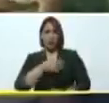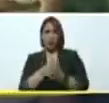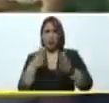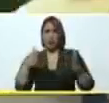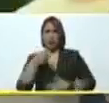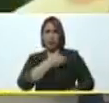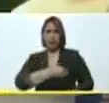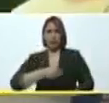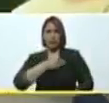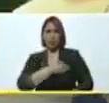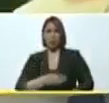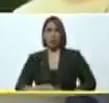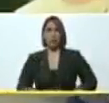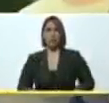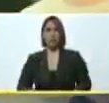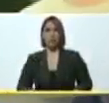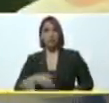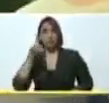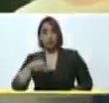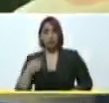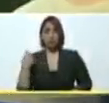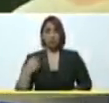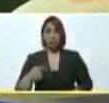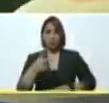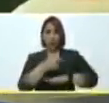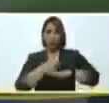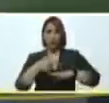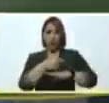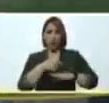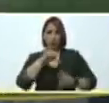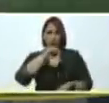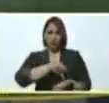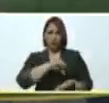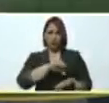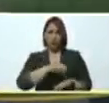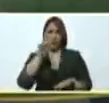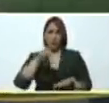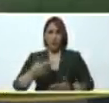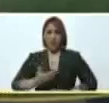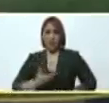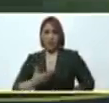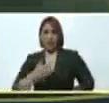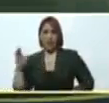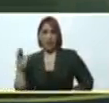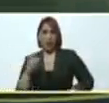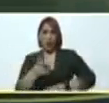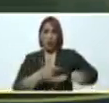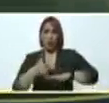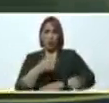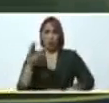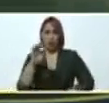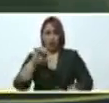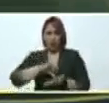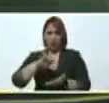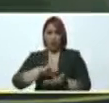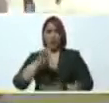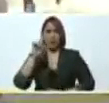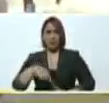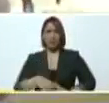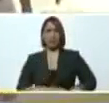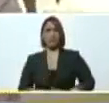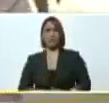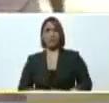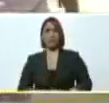misiones. También tenemos el gobierno local, la alcaldía de Caracas, el gobierno de Distrito Capital, pero sobre todo